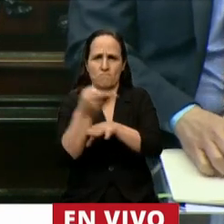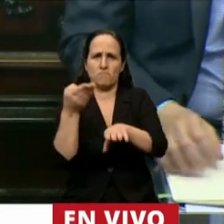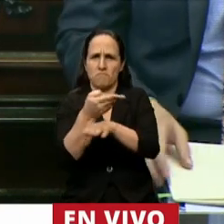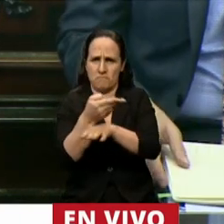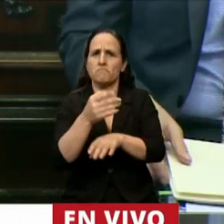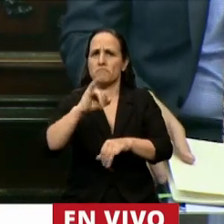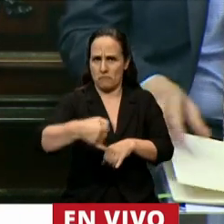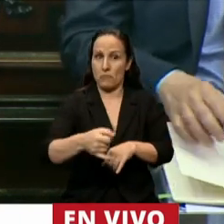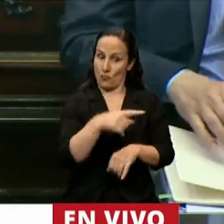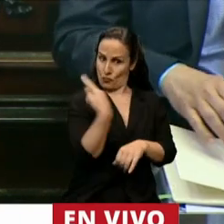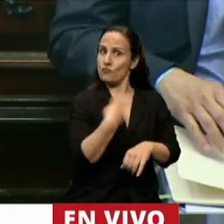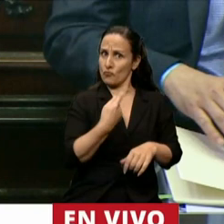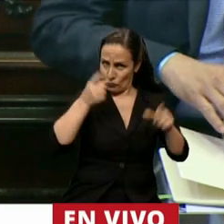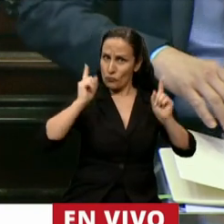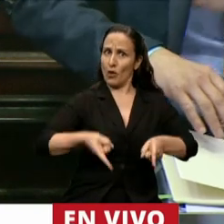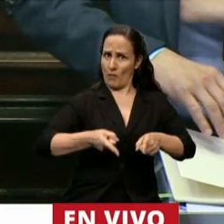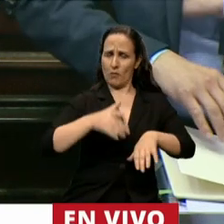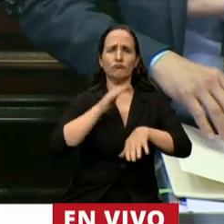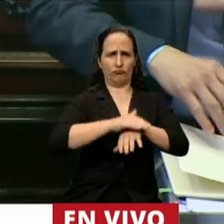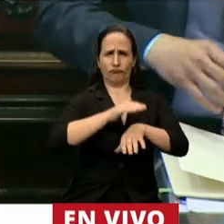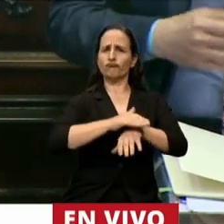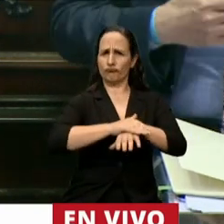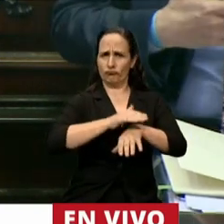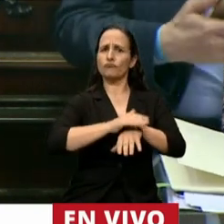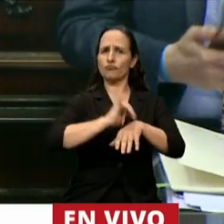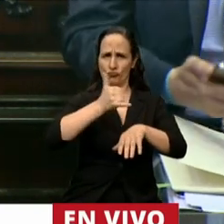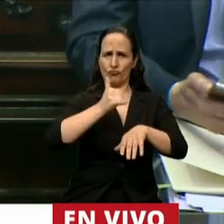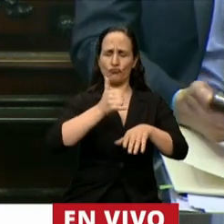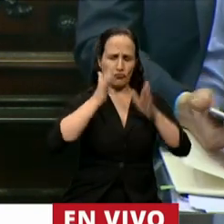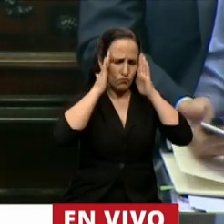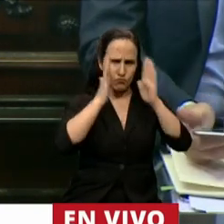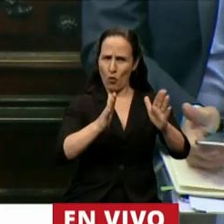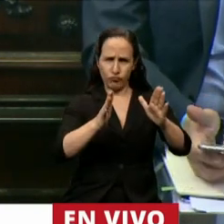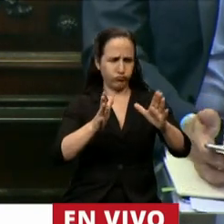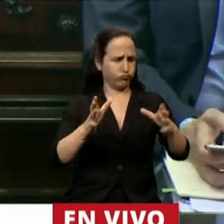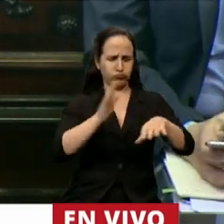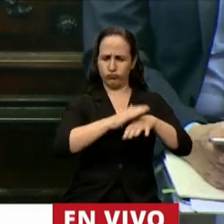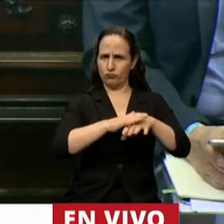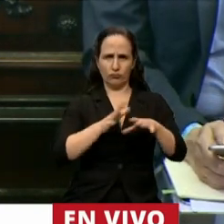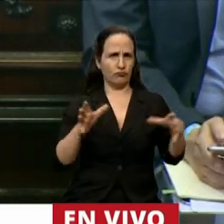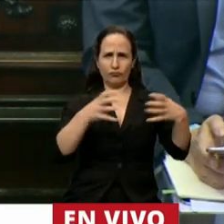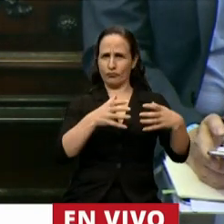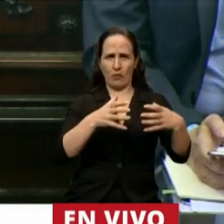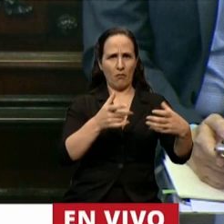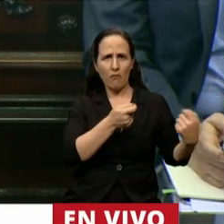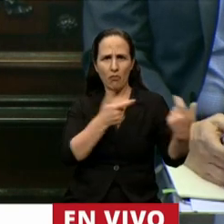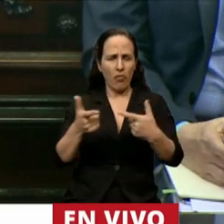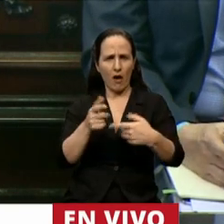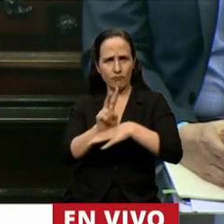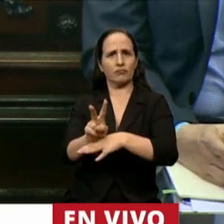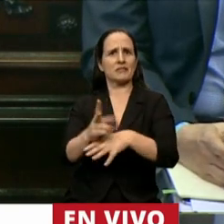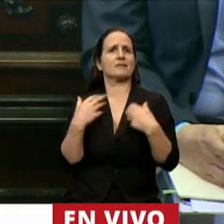nosotros también asumimos el compromiso de garantizar la salud